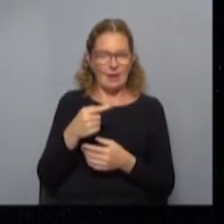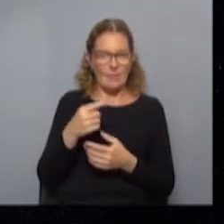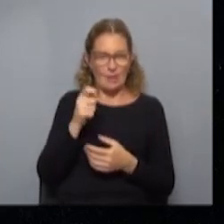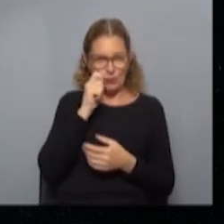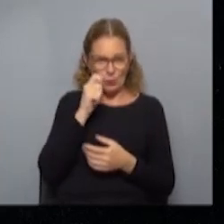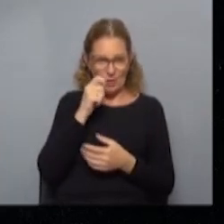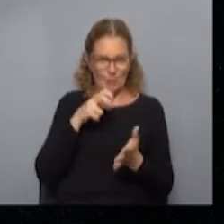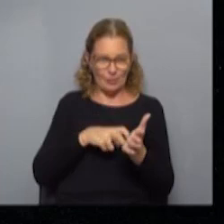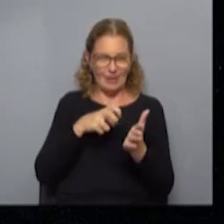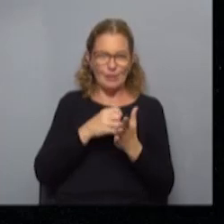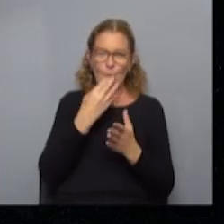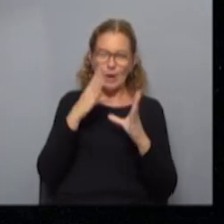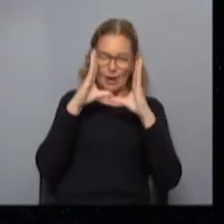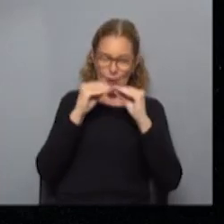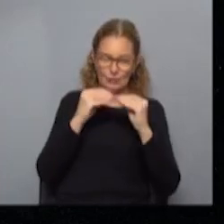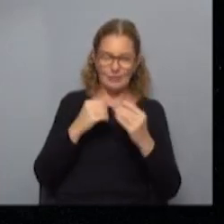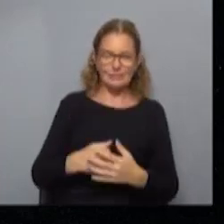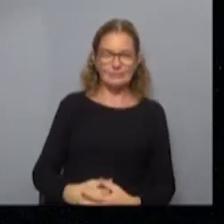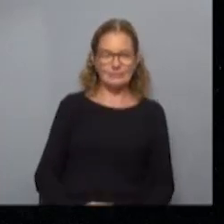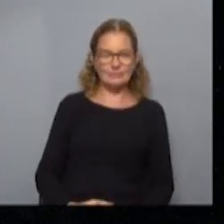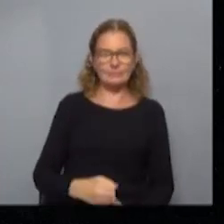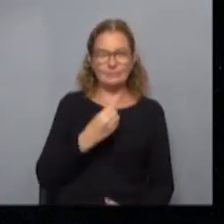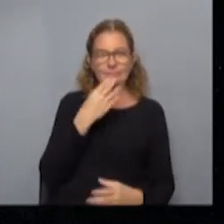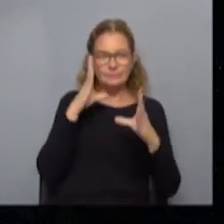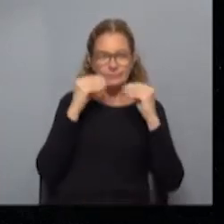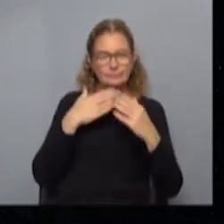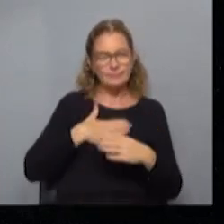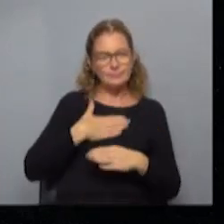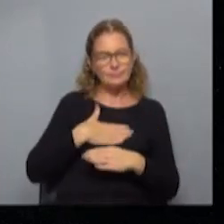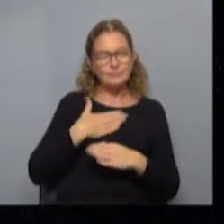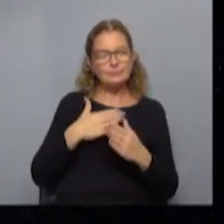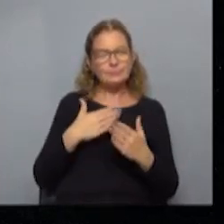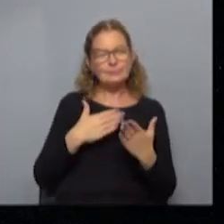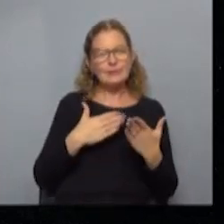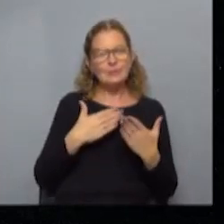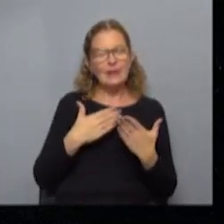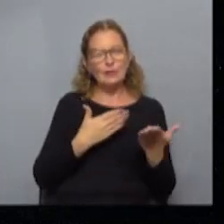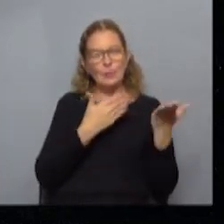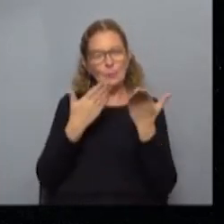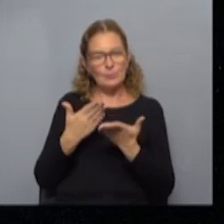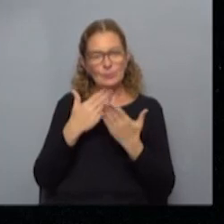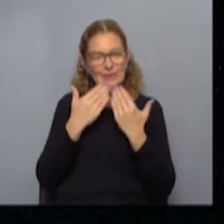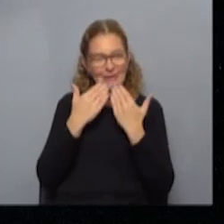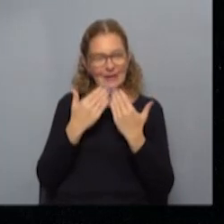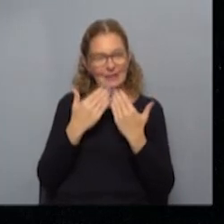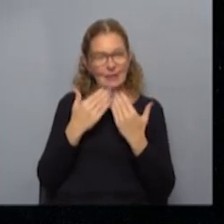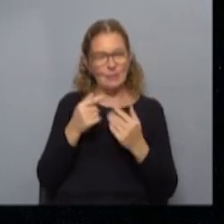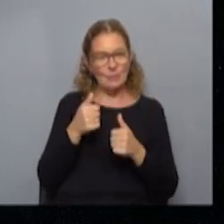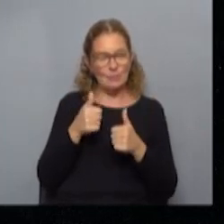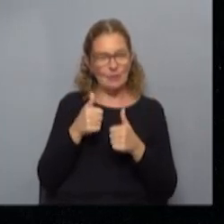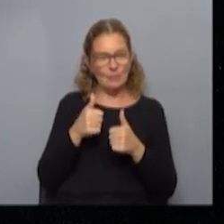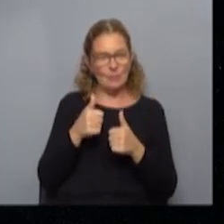el turismo en Salto. ¿Qué tal? Buenas noches. Buenas noches, muchísimas gracias por la invitación. Bien, nosotros venimos,